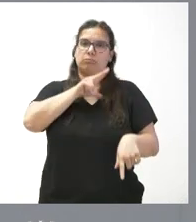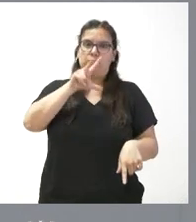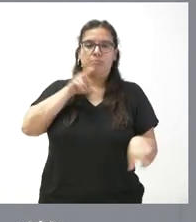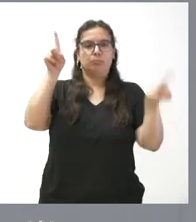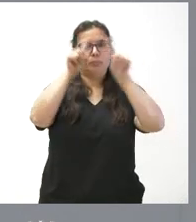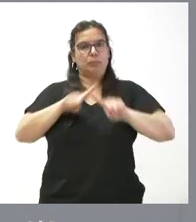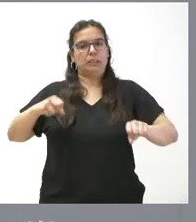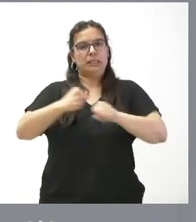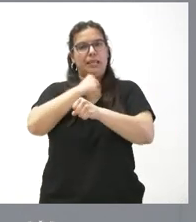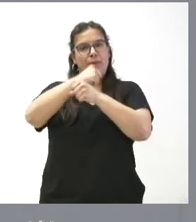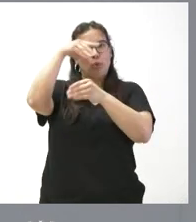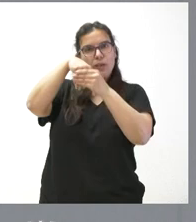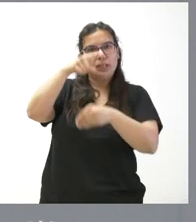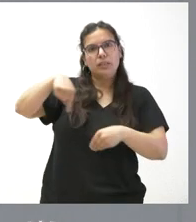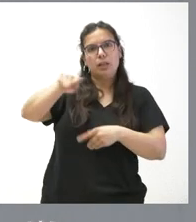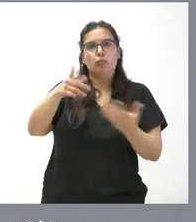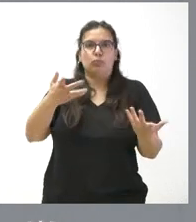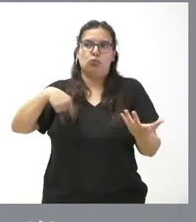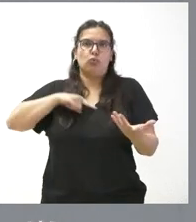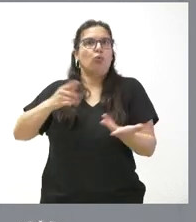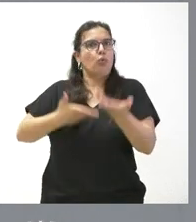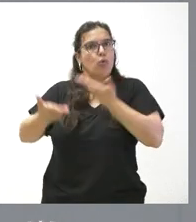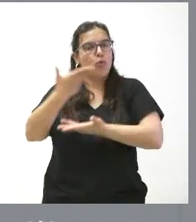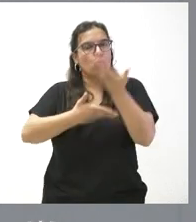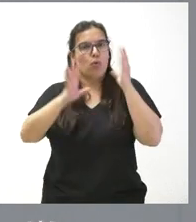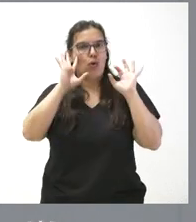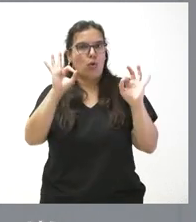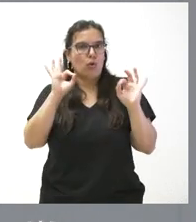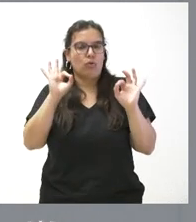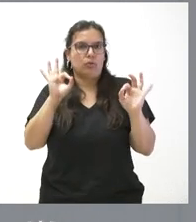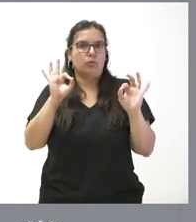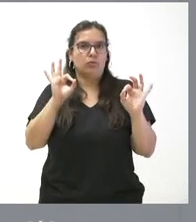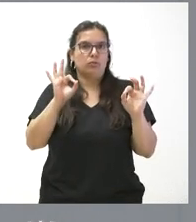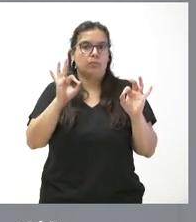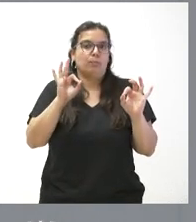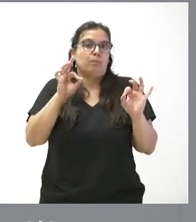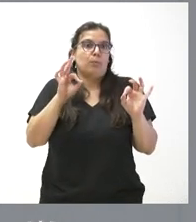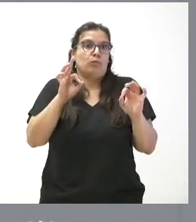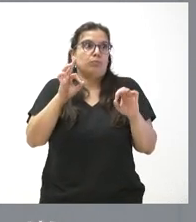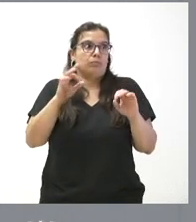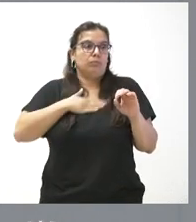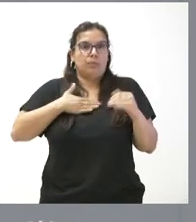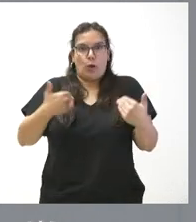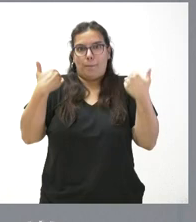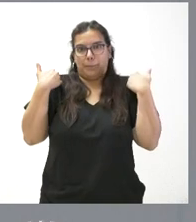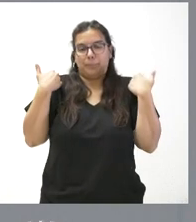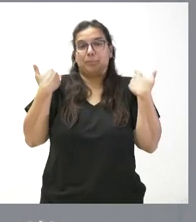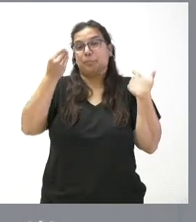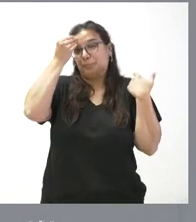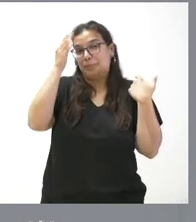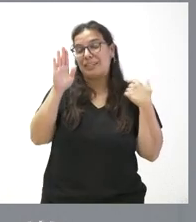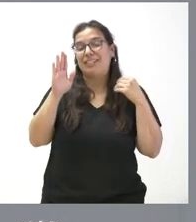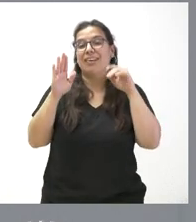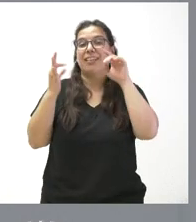interno, pues estamos colaborando en la medida de nuestras competencias. Tenga usted en cuenta que hay una